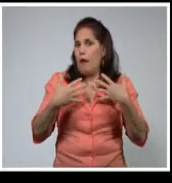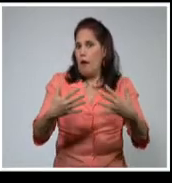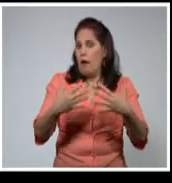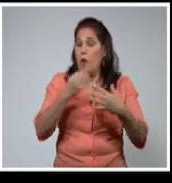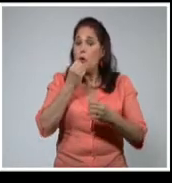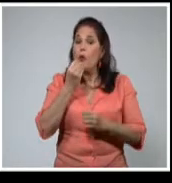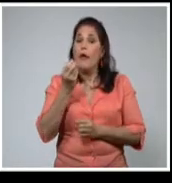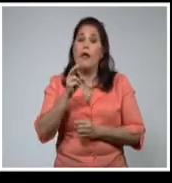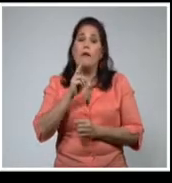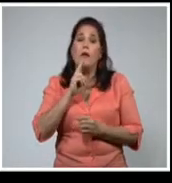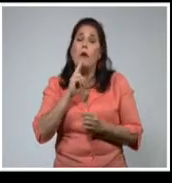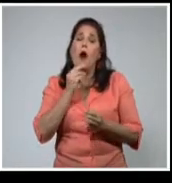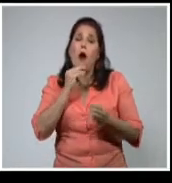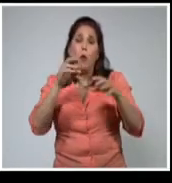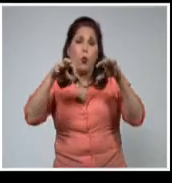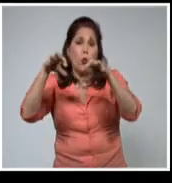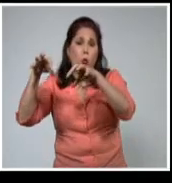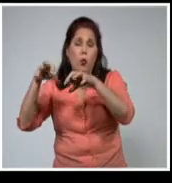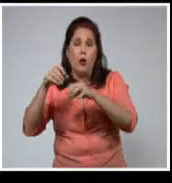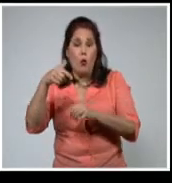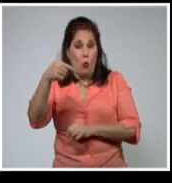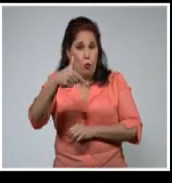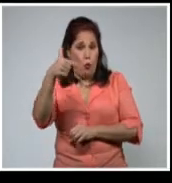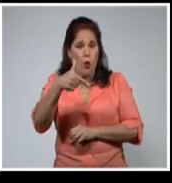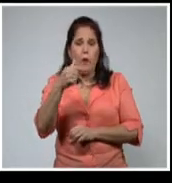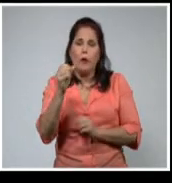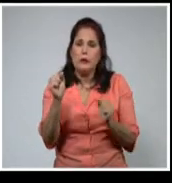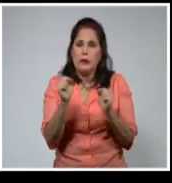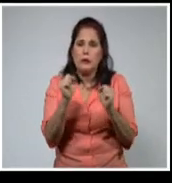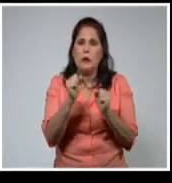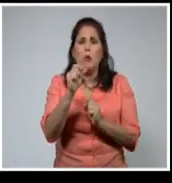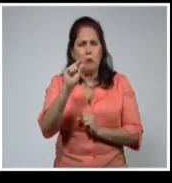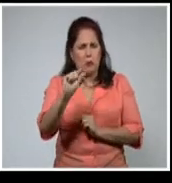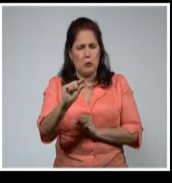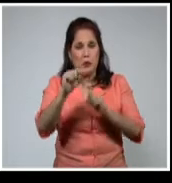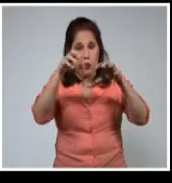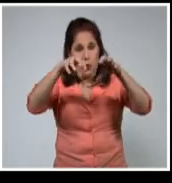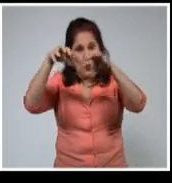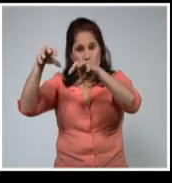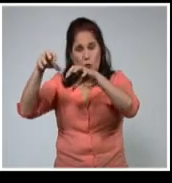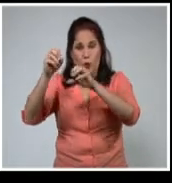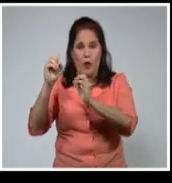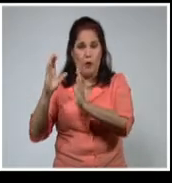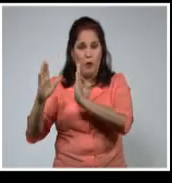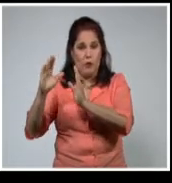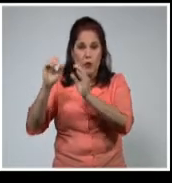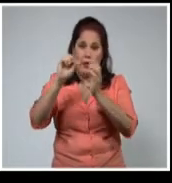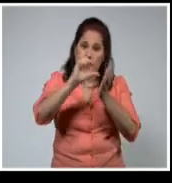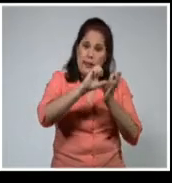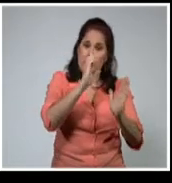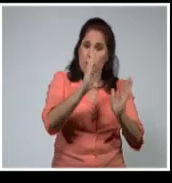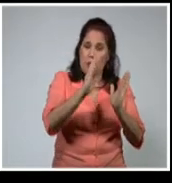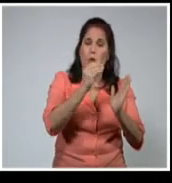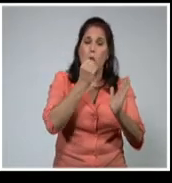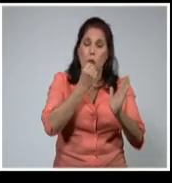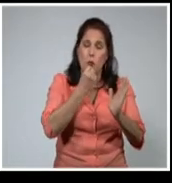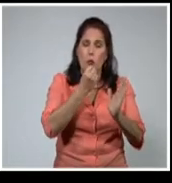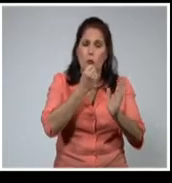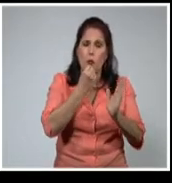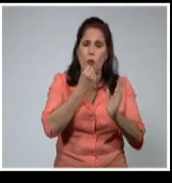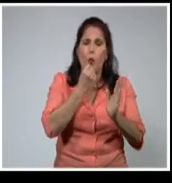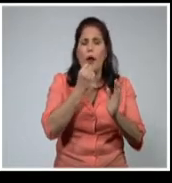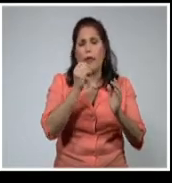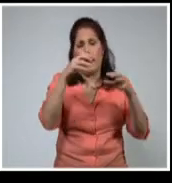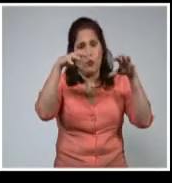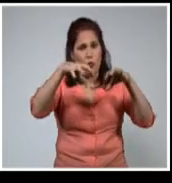de un frente frío ya el próximo jueves 4 incrementará la probabilidad de lluvias en el occidente y el centro del país y puede producir ya un descenso en cuanto a